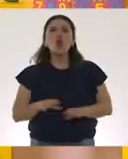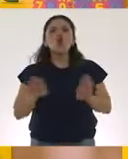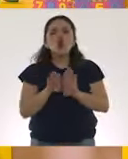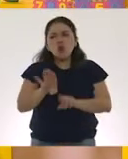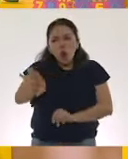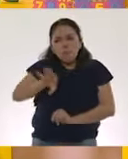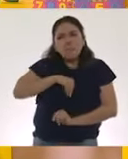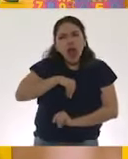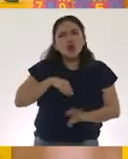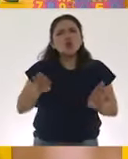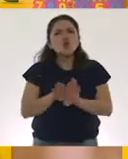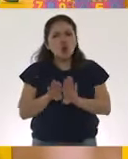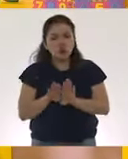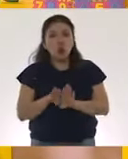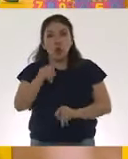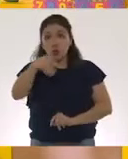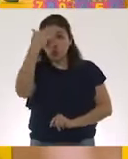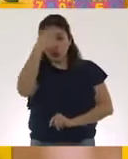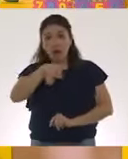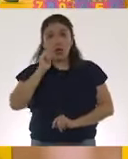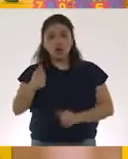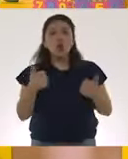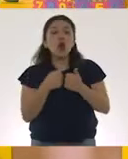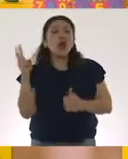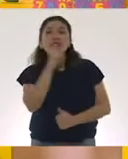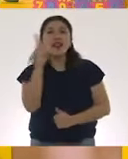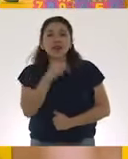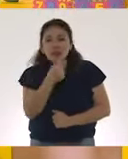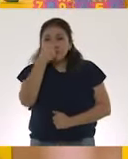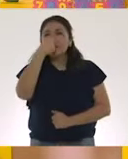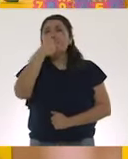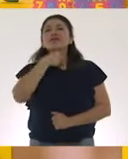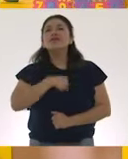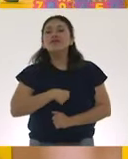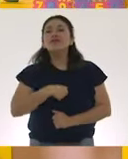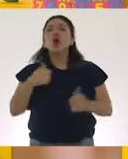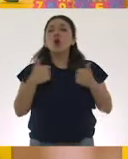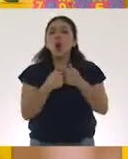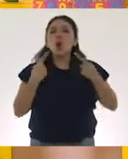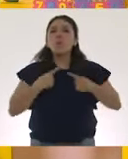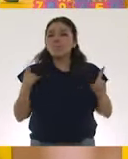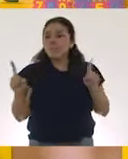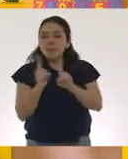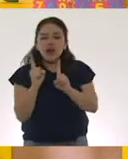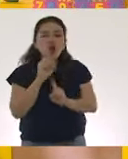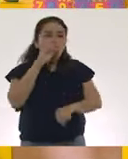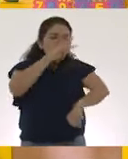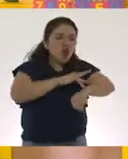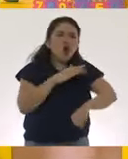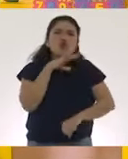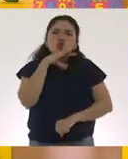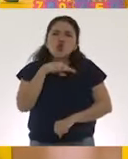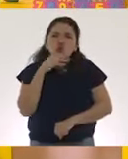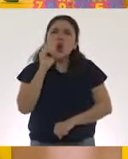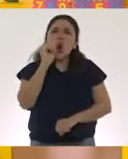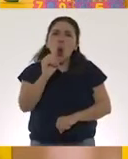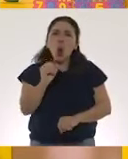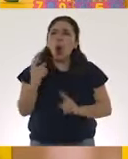contagiamos. Sabemos ya que es a través de vía respiratoria, a través del contacto con superficies contaminadas o a través del contacto directo.